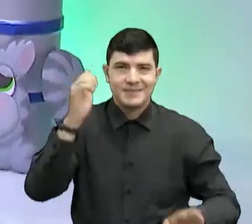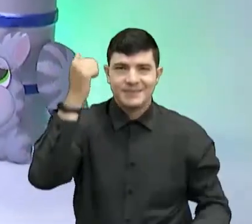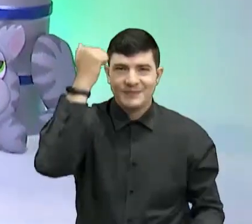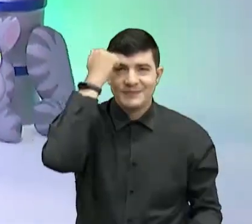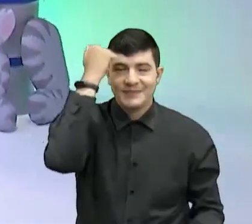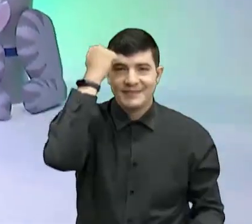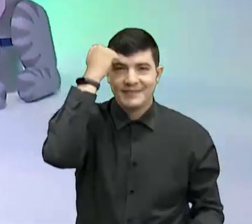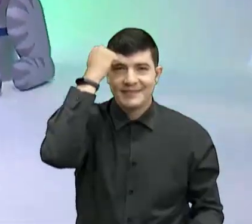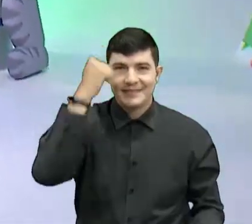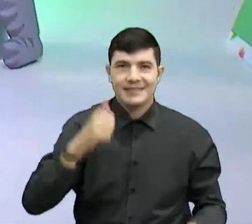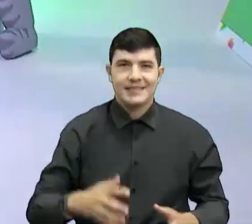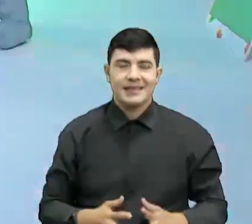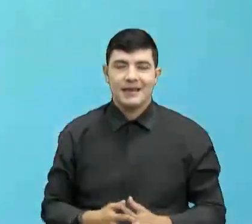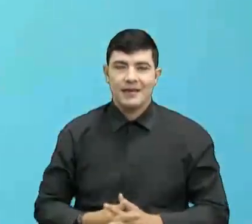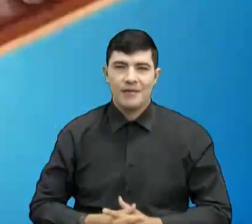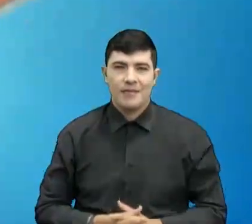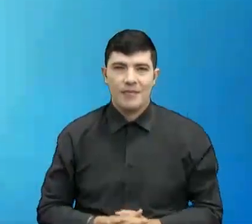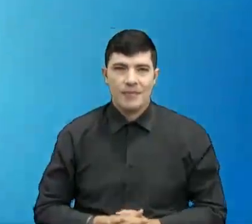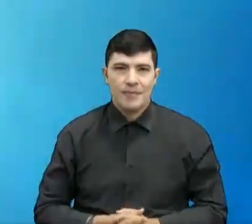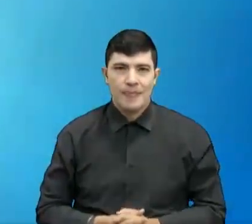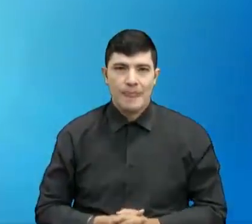Presente profe, Ala. No volvemos.